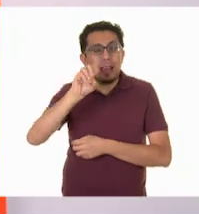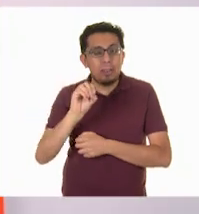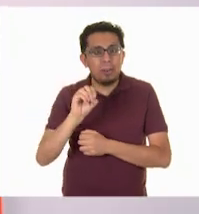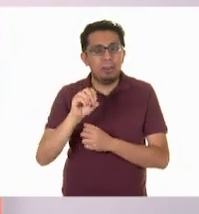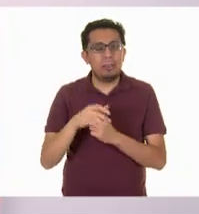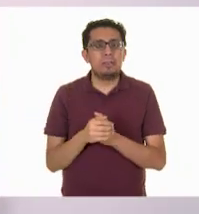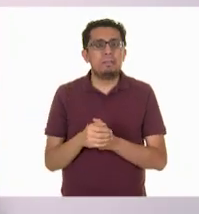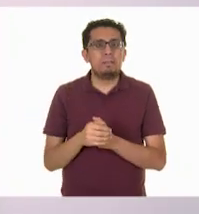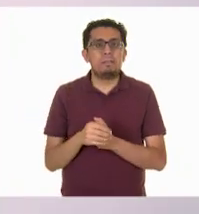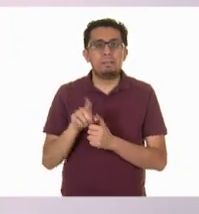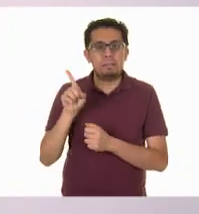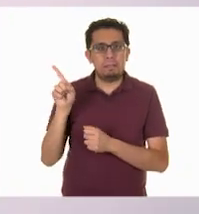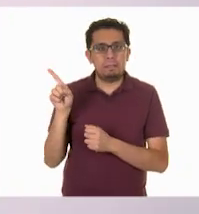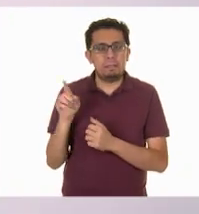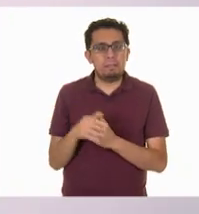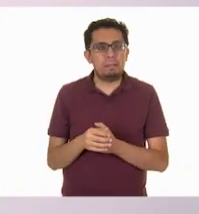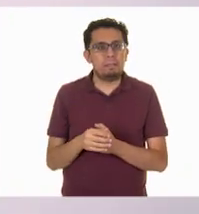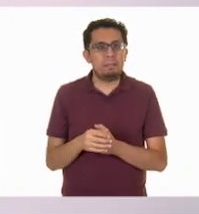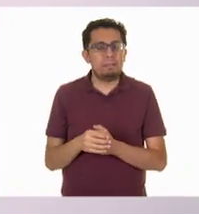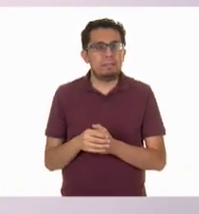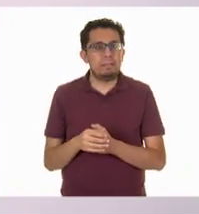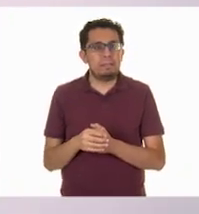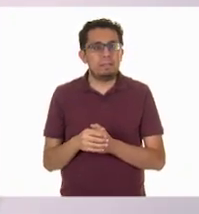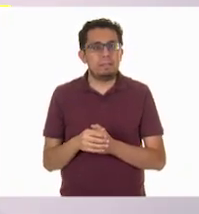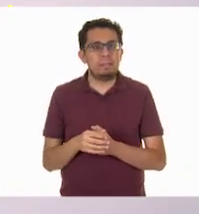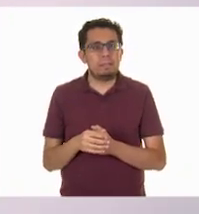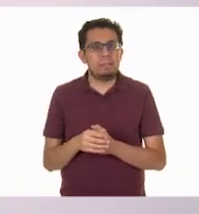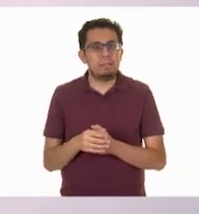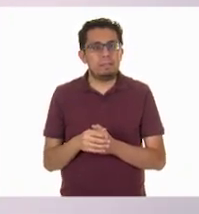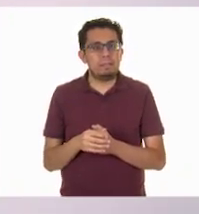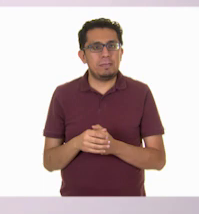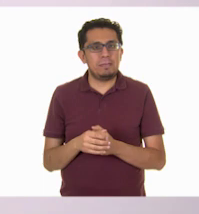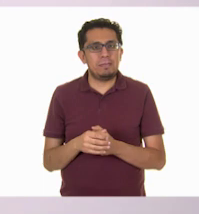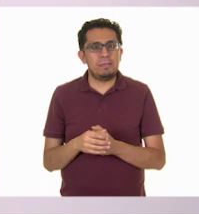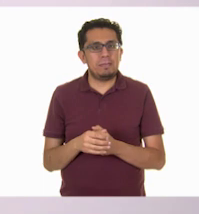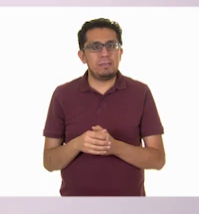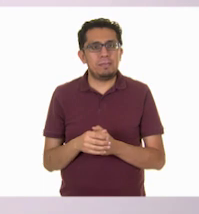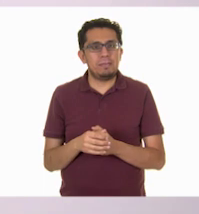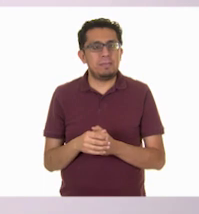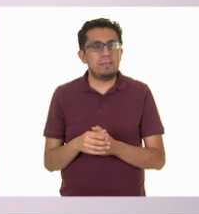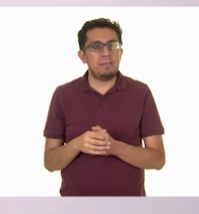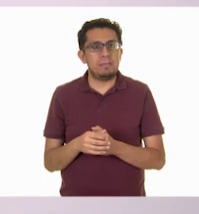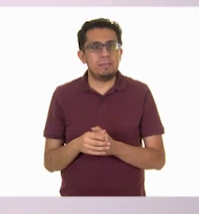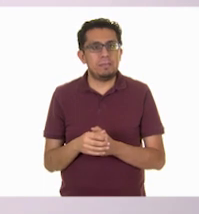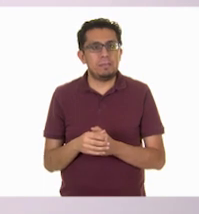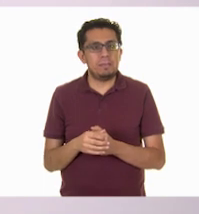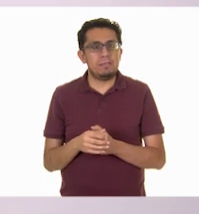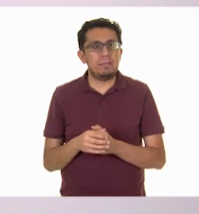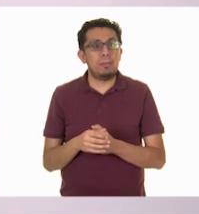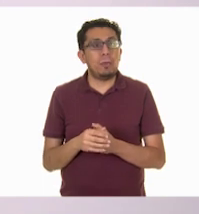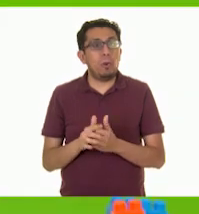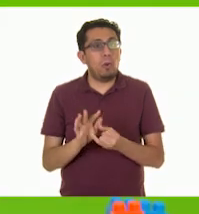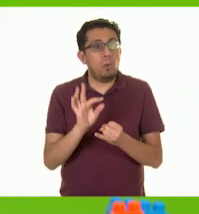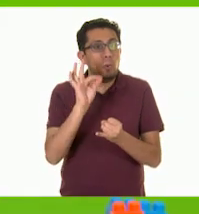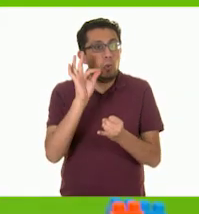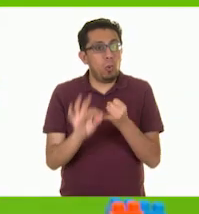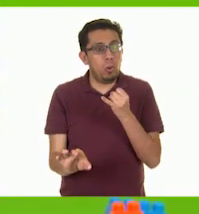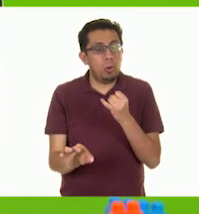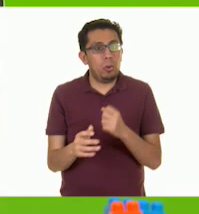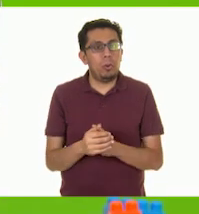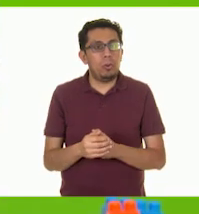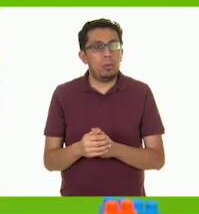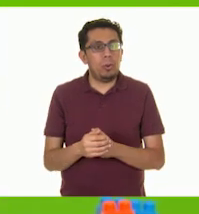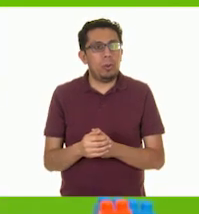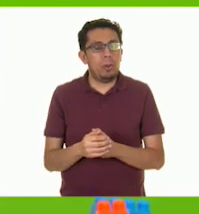Muy bien. Granado. Y por último, he